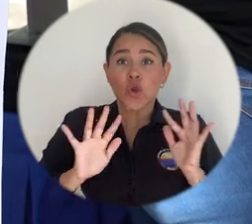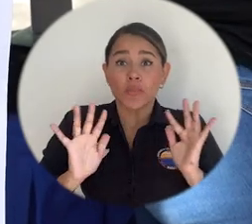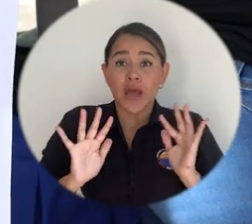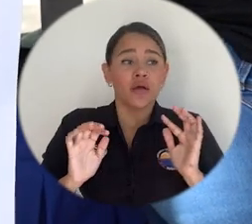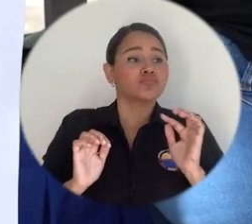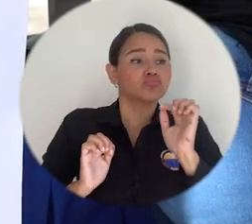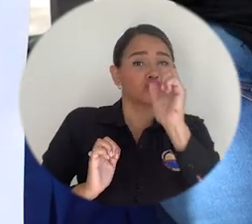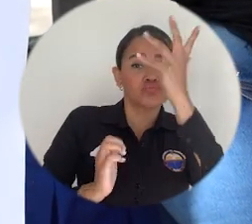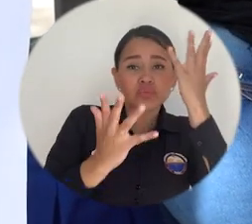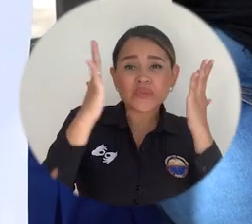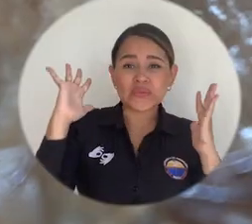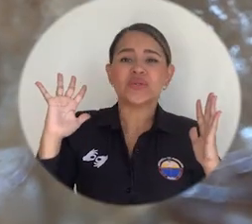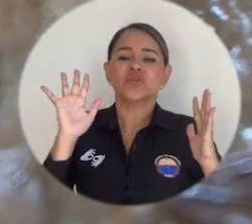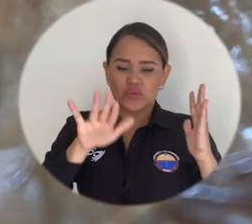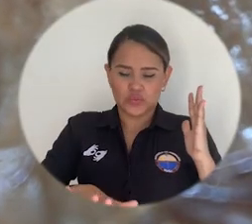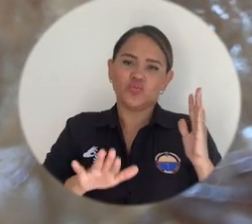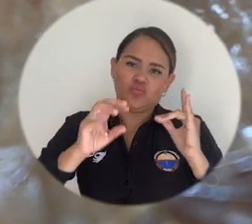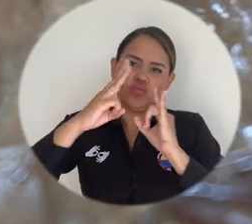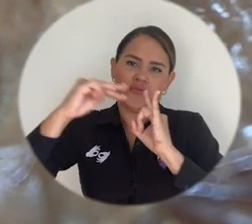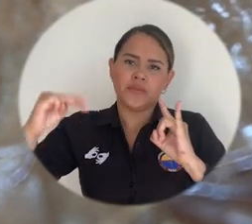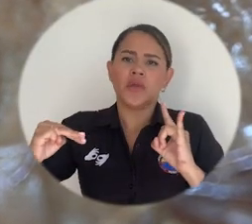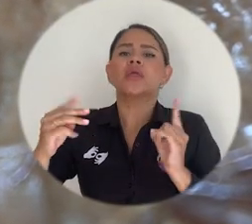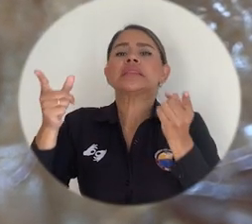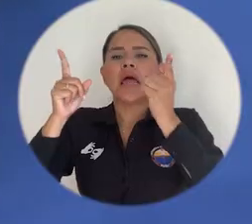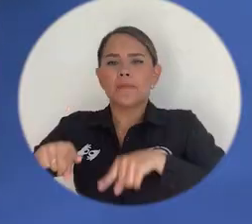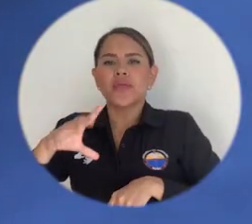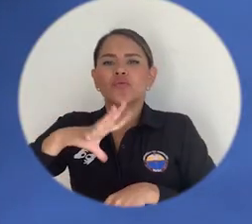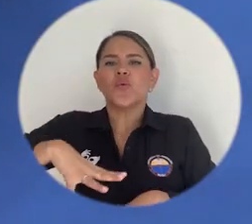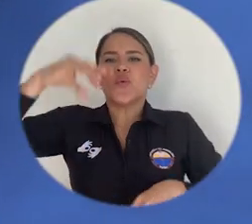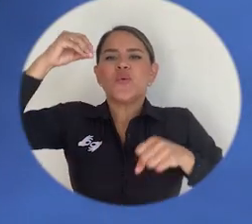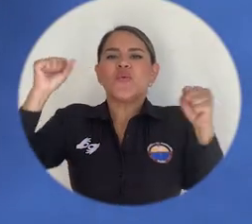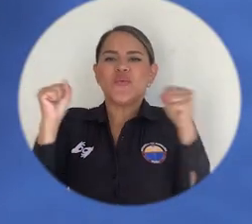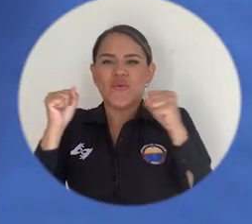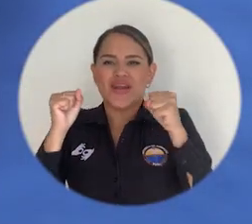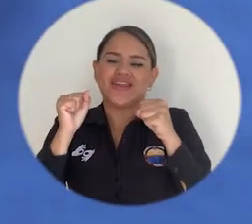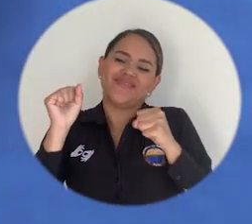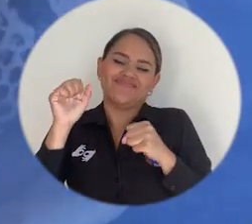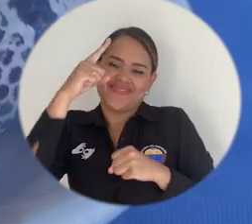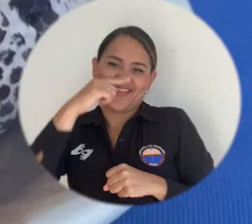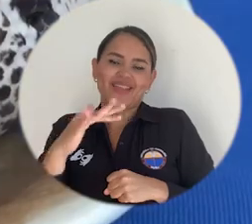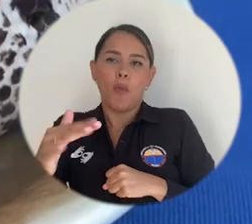alrededor de nuestro campus, también en la Sierra Nevada de Santa Marta.